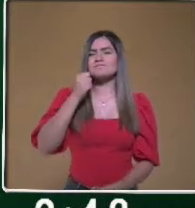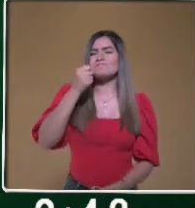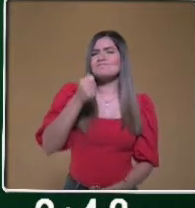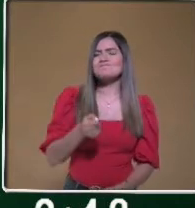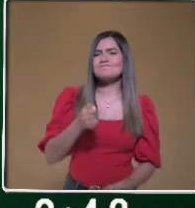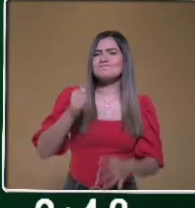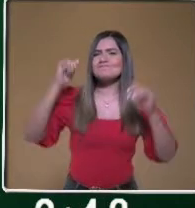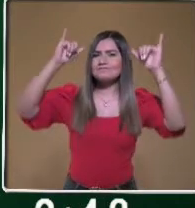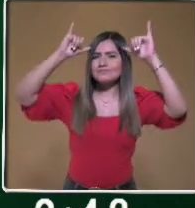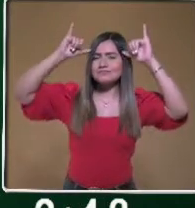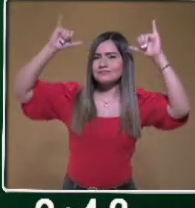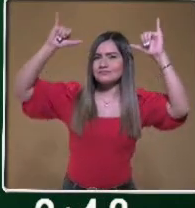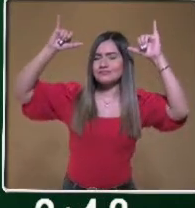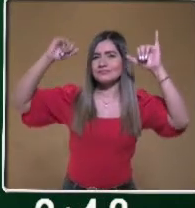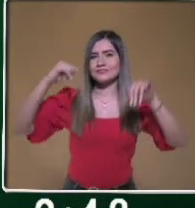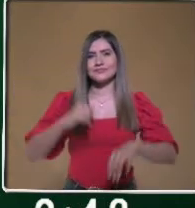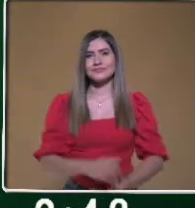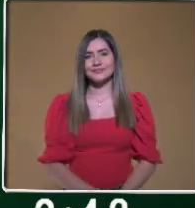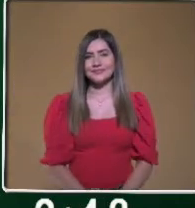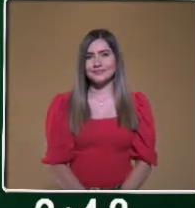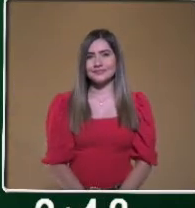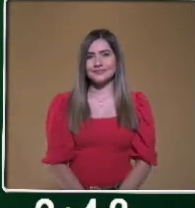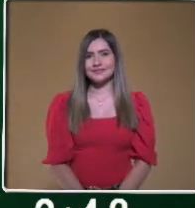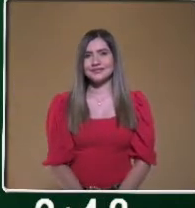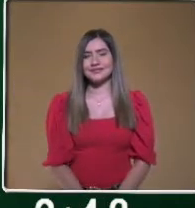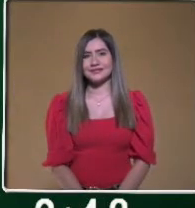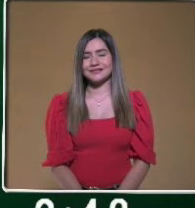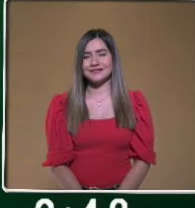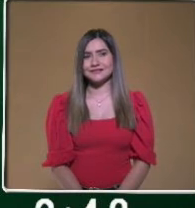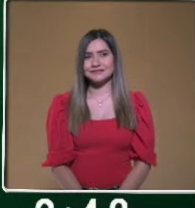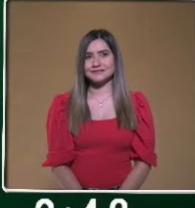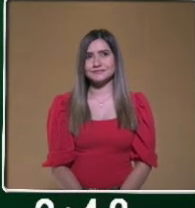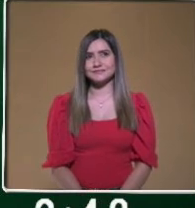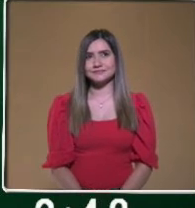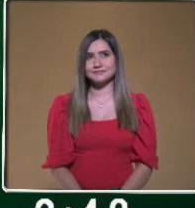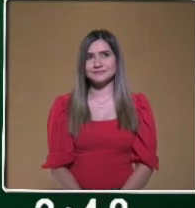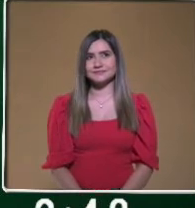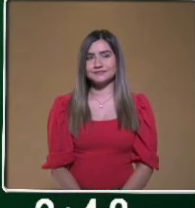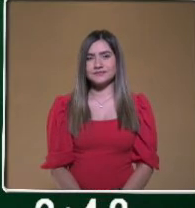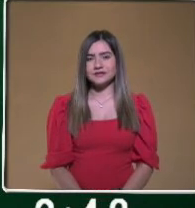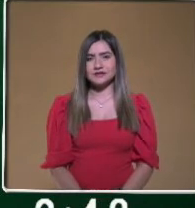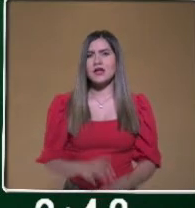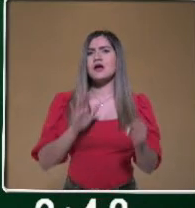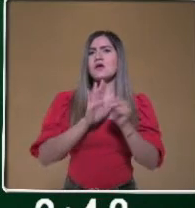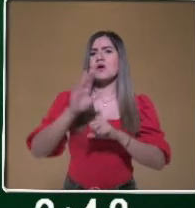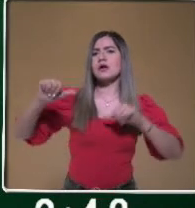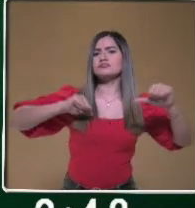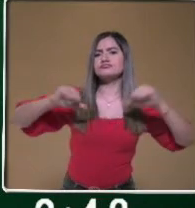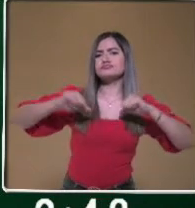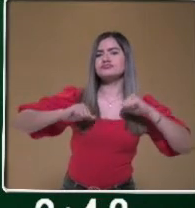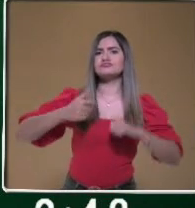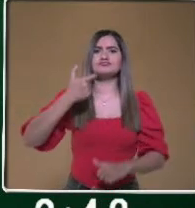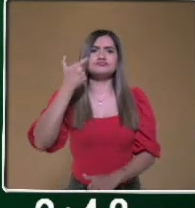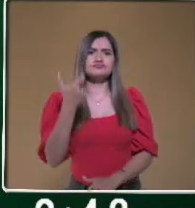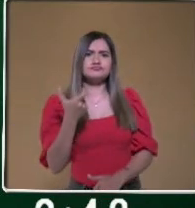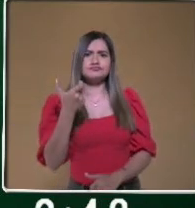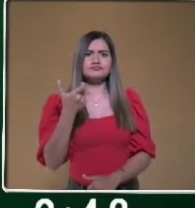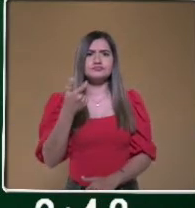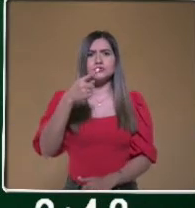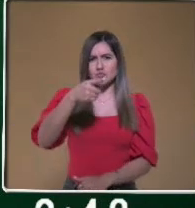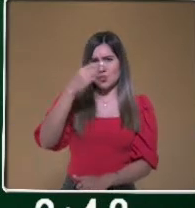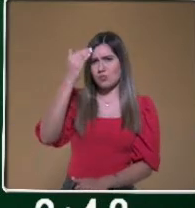es, ¿qué es la ganadería? También, ¿qué actividades económicas conoces?